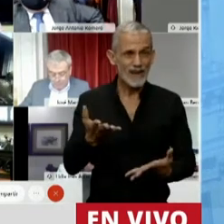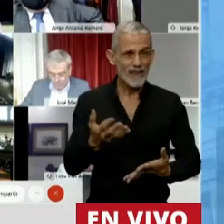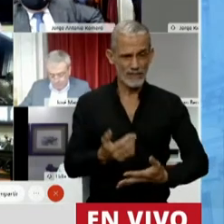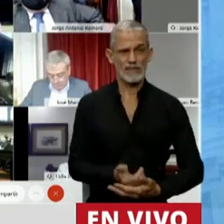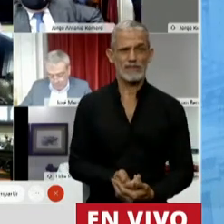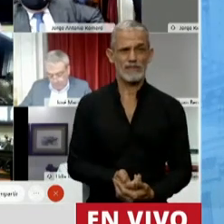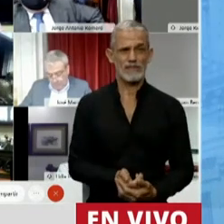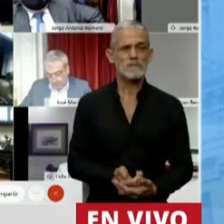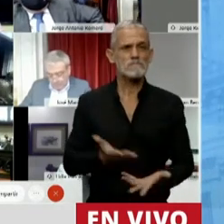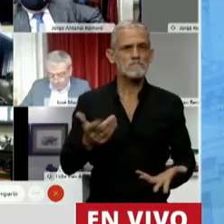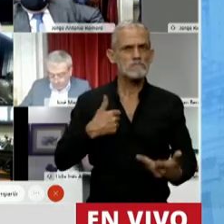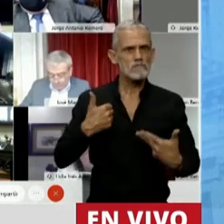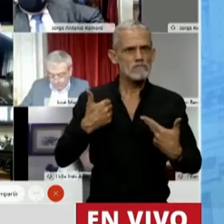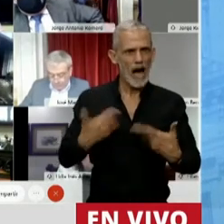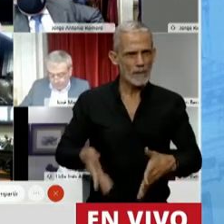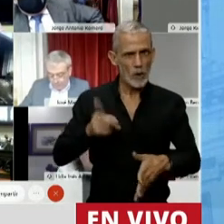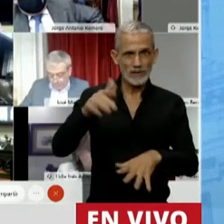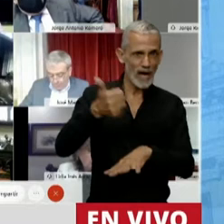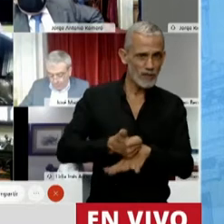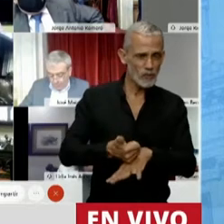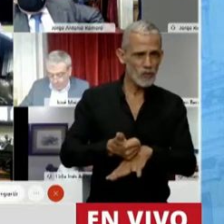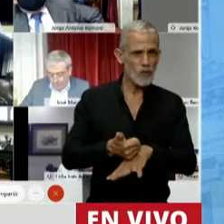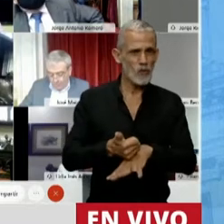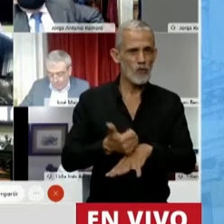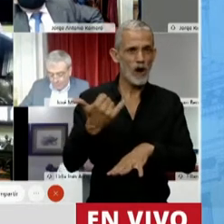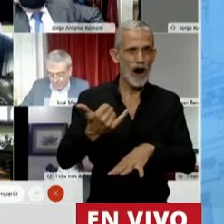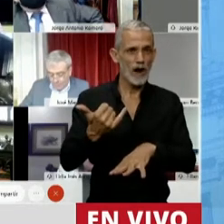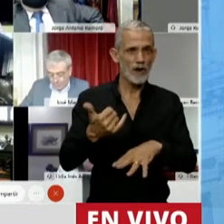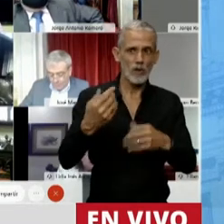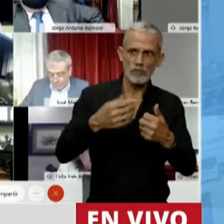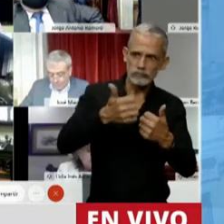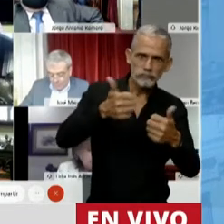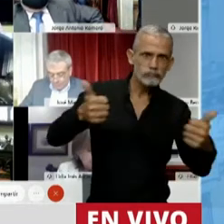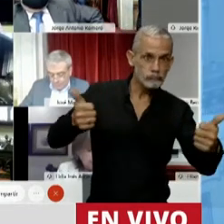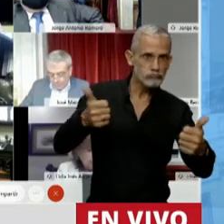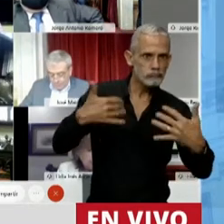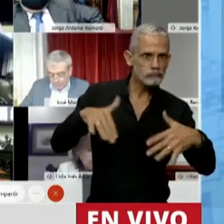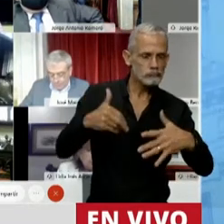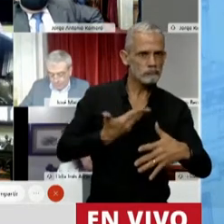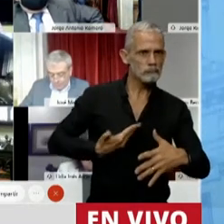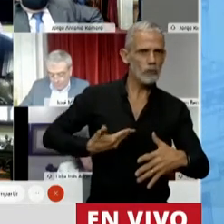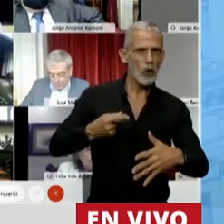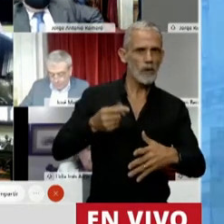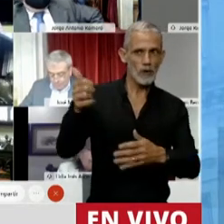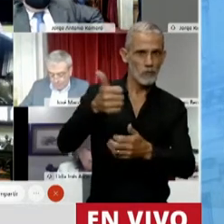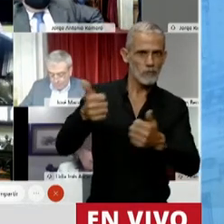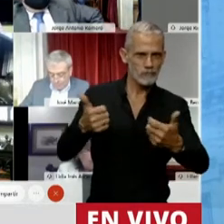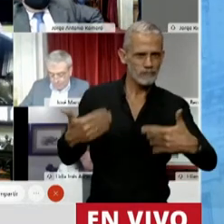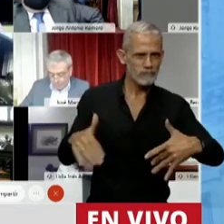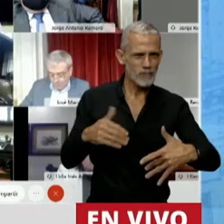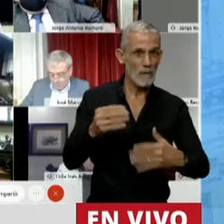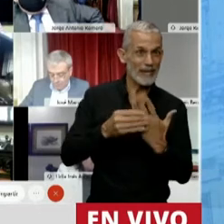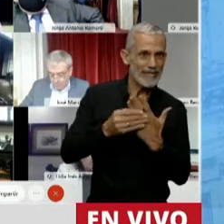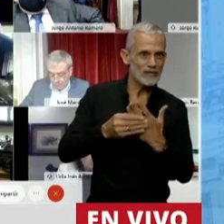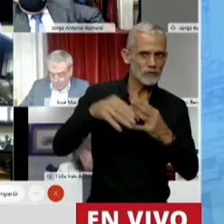aprovechando la presencia de tan importantes funcionarios, aprovechando la presencia de los señores